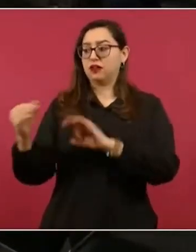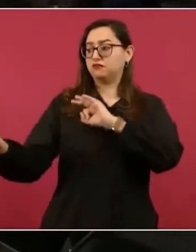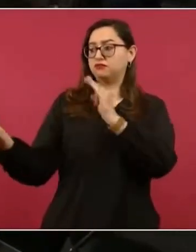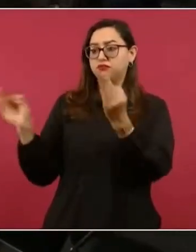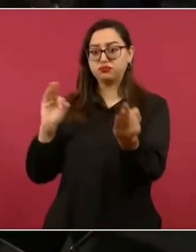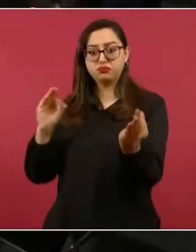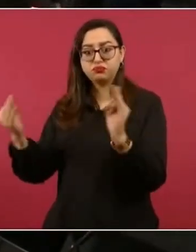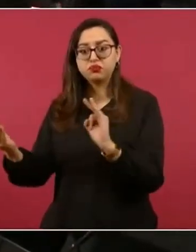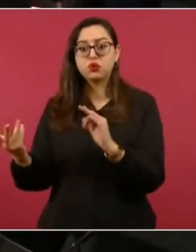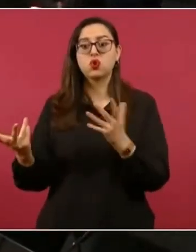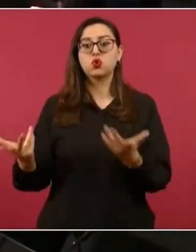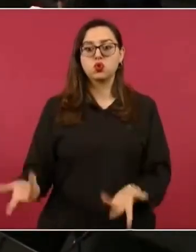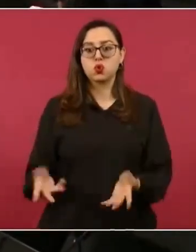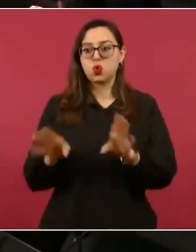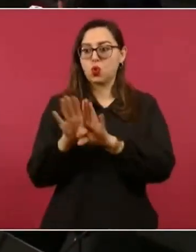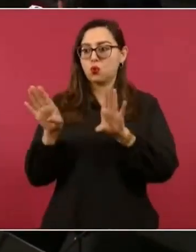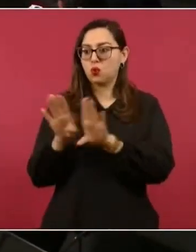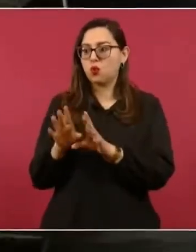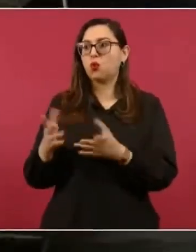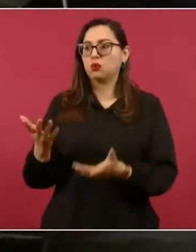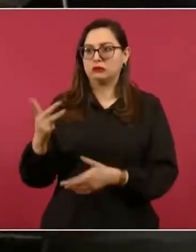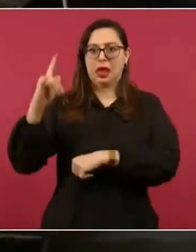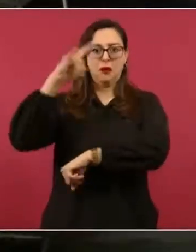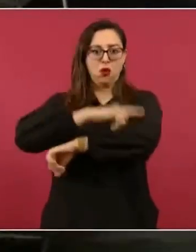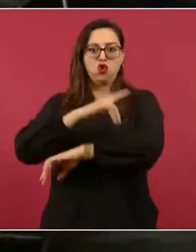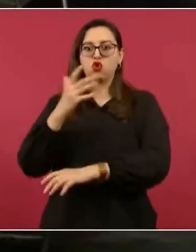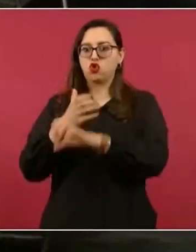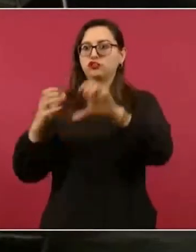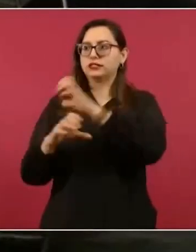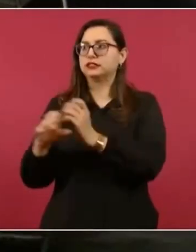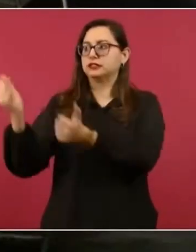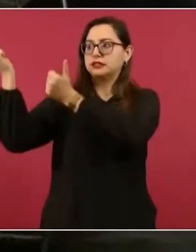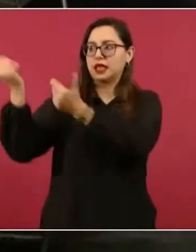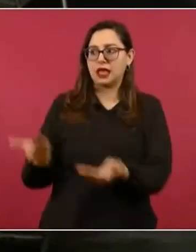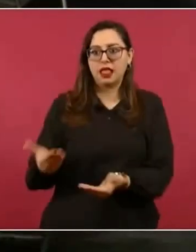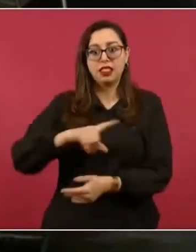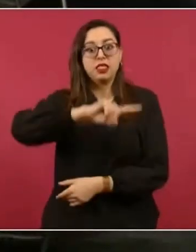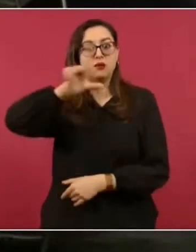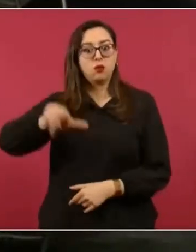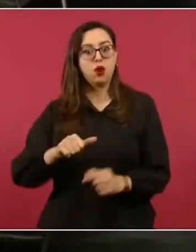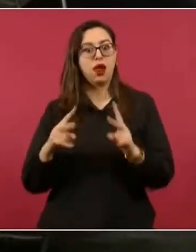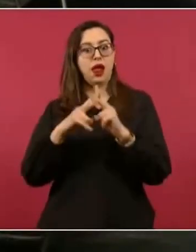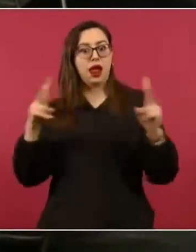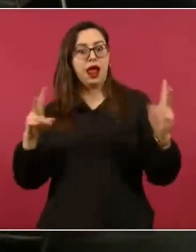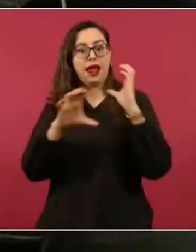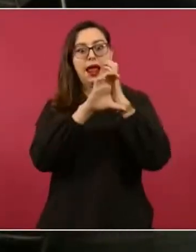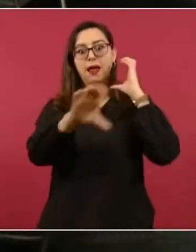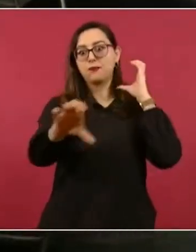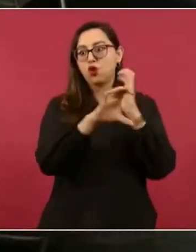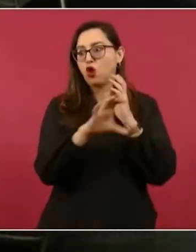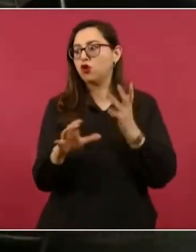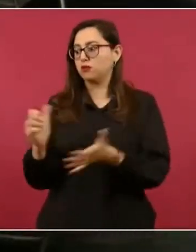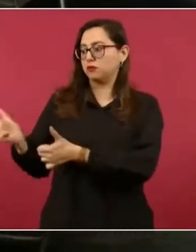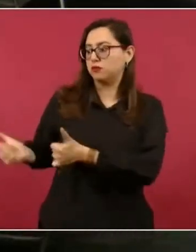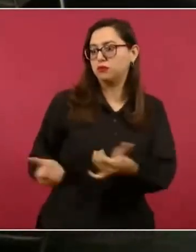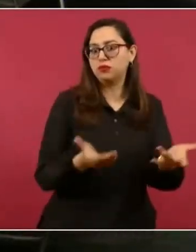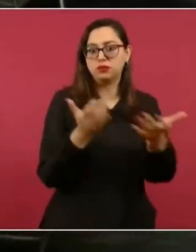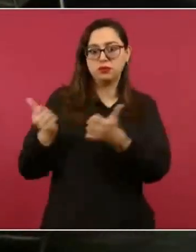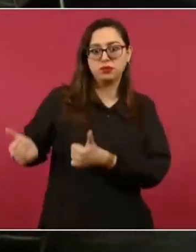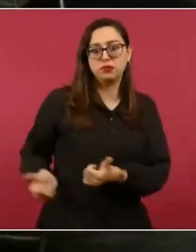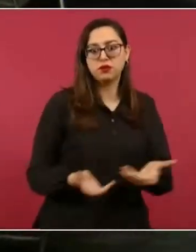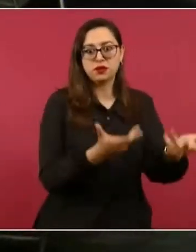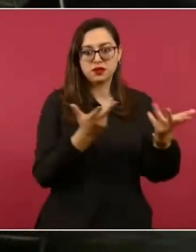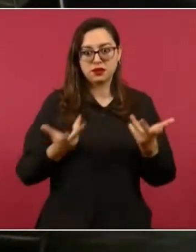para la movilización de la carga, para que llegue y para que salga, tomando en cuenta que serán cientos de camiones los que tenía que mover todo esto.